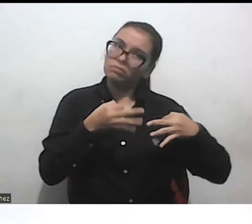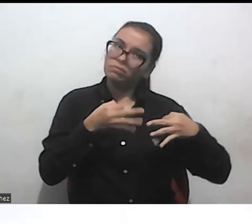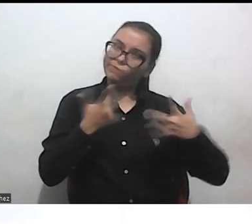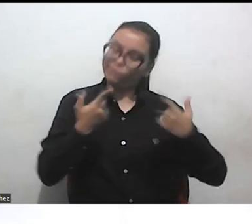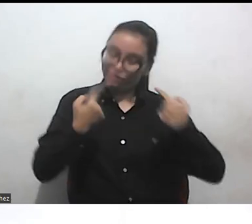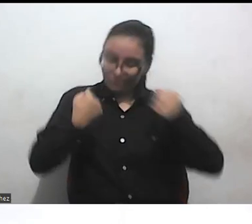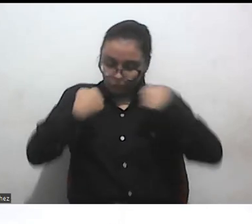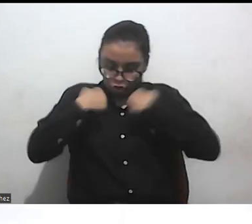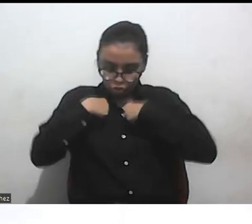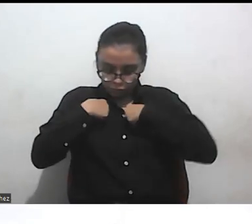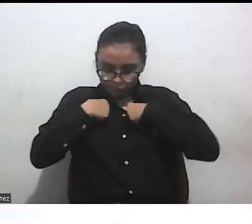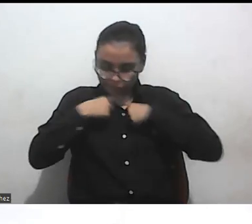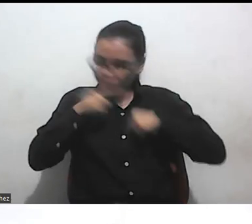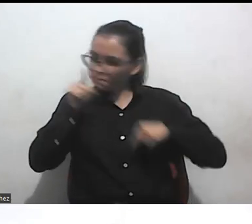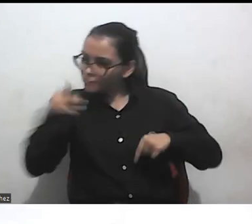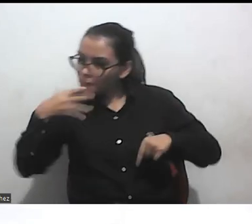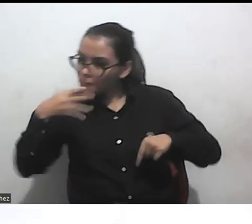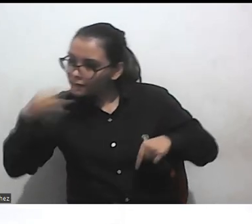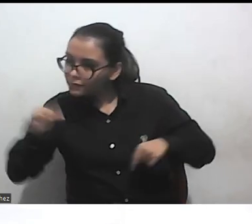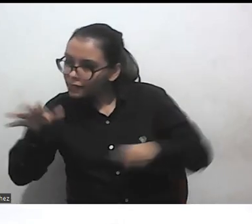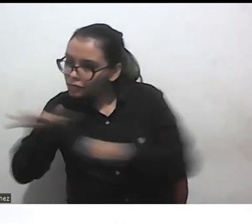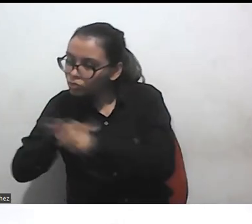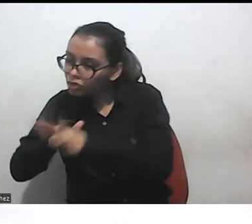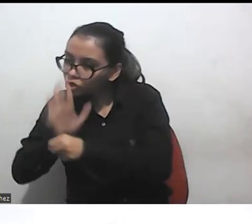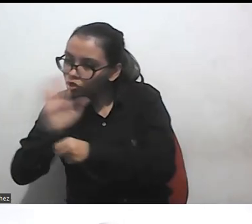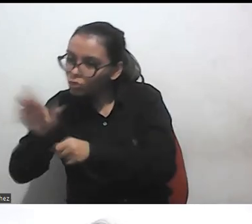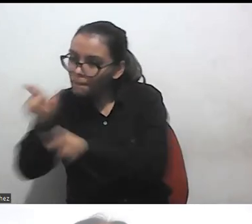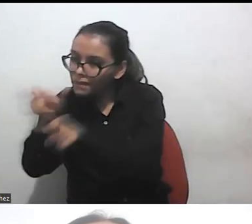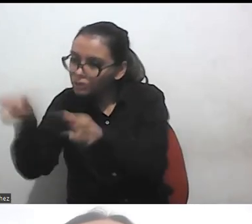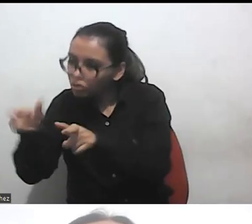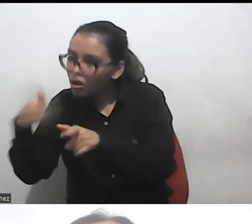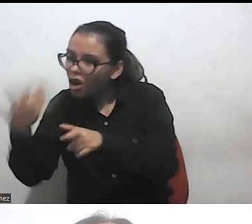de las personas que está acompañando para que obtengan